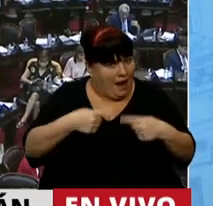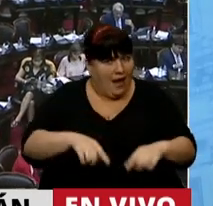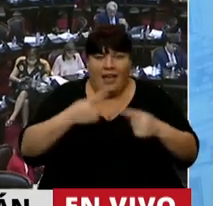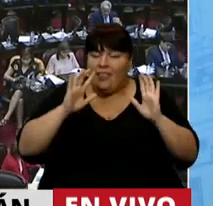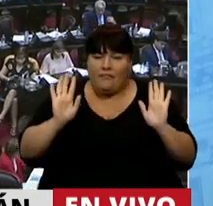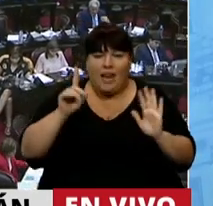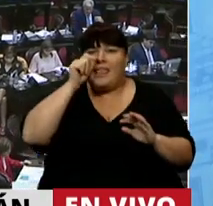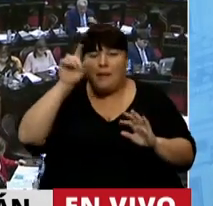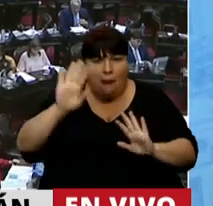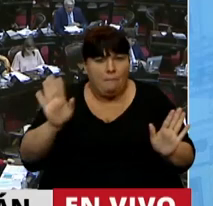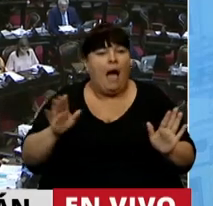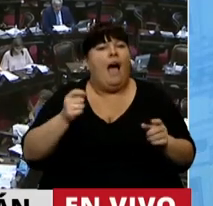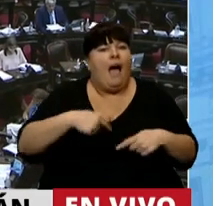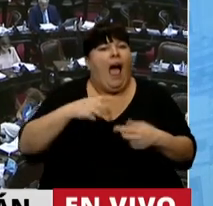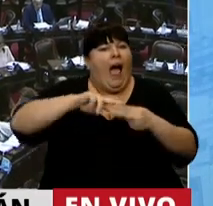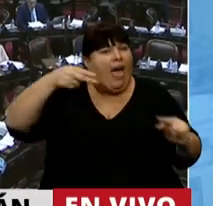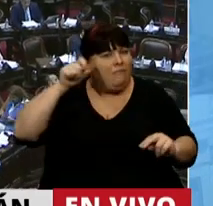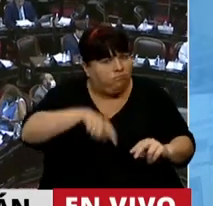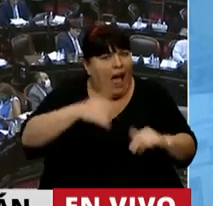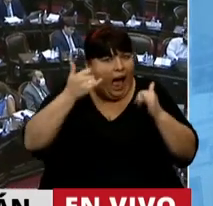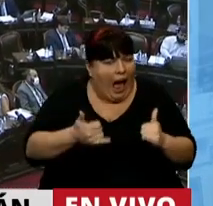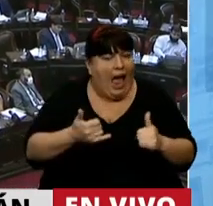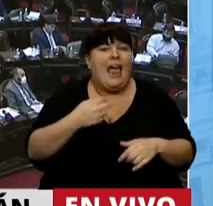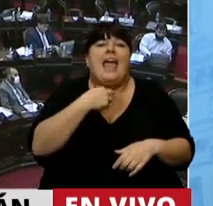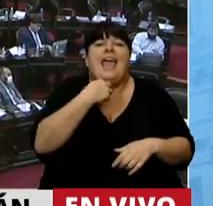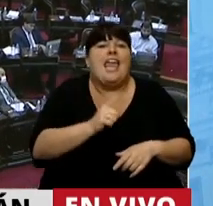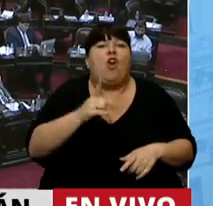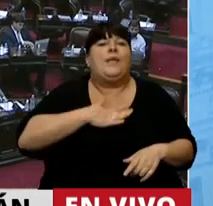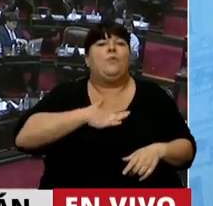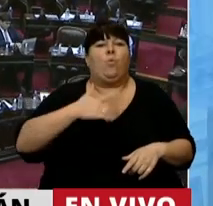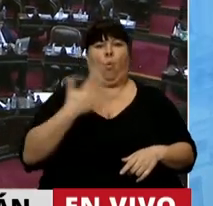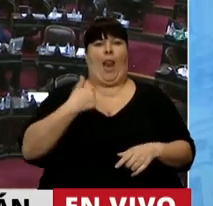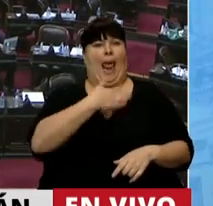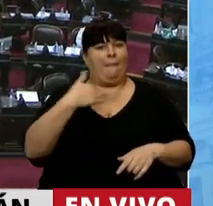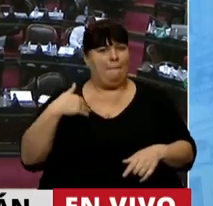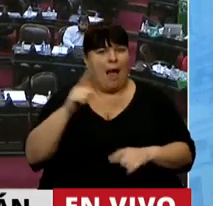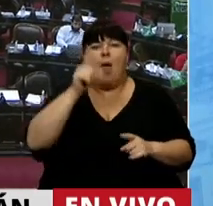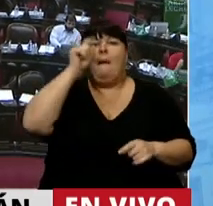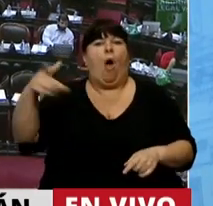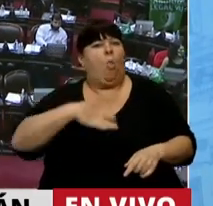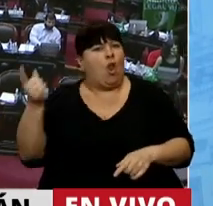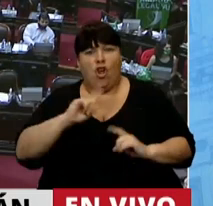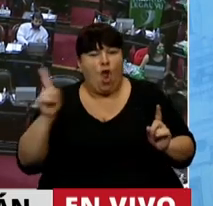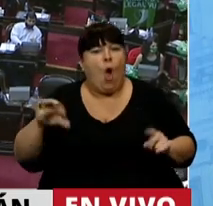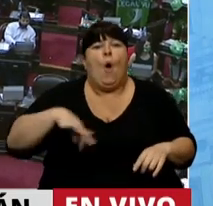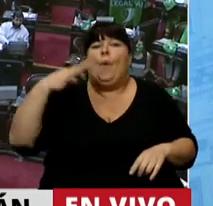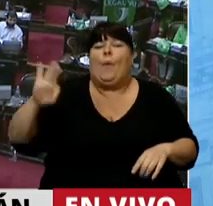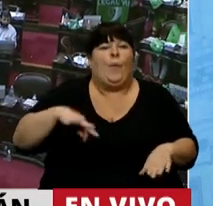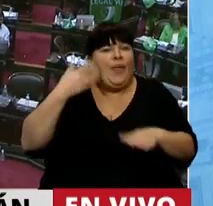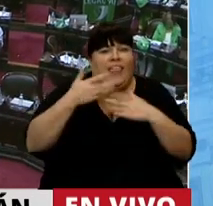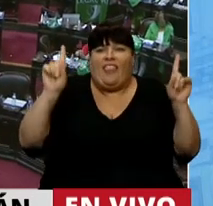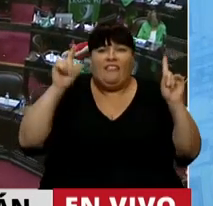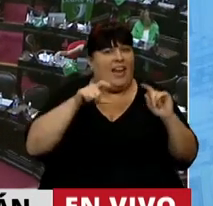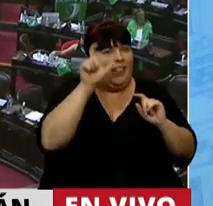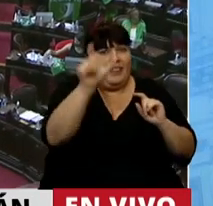progenitor, tiene su propio ADN. El hijo no es propiedad de la madre, no es propiedad del padre. Es una vida totalmente